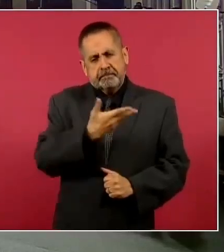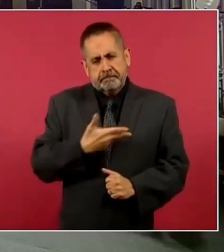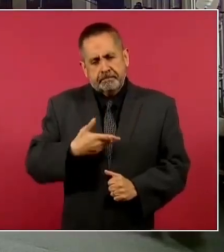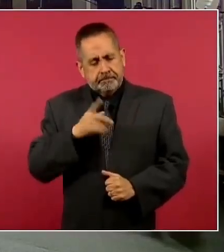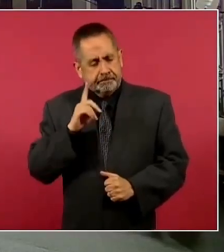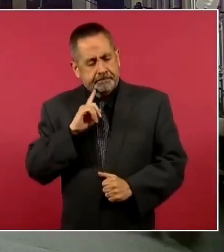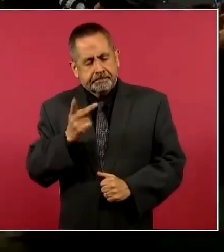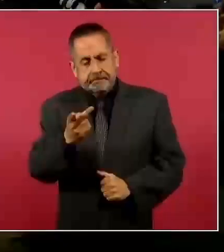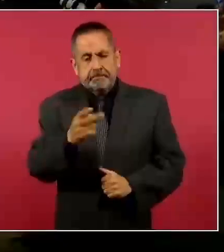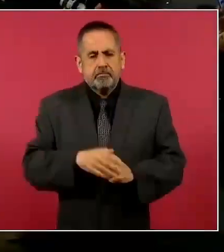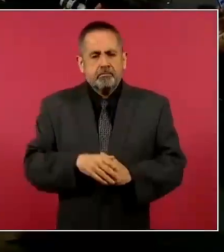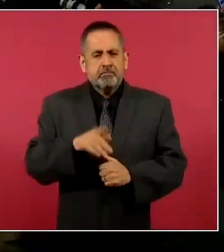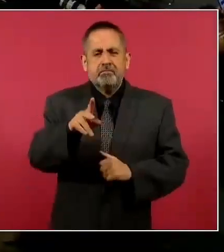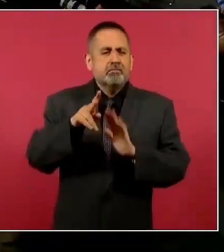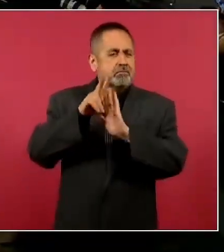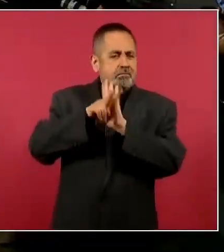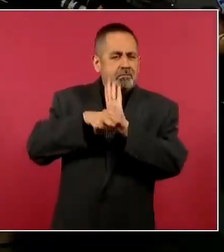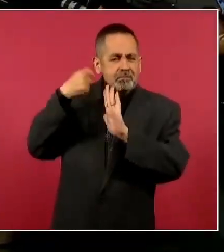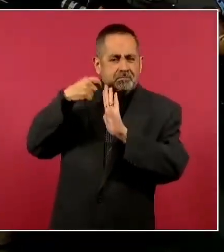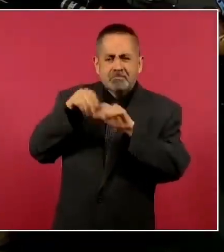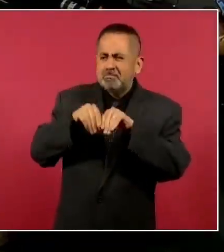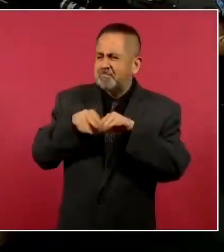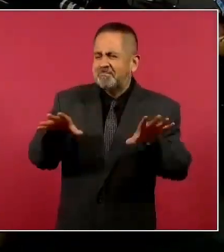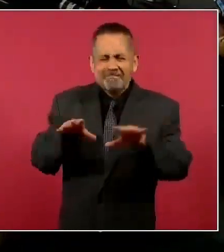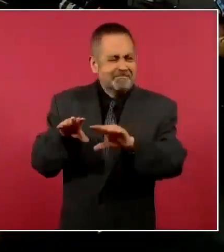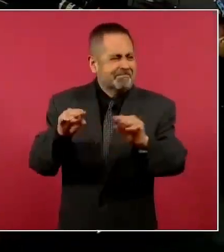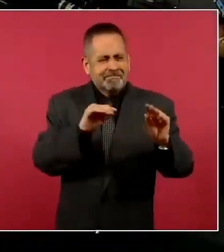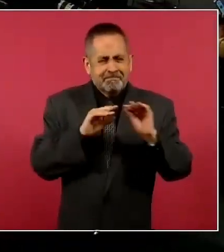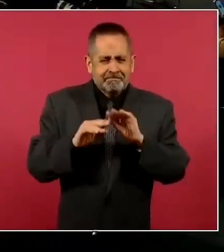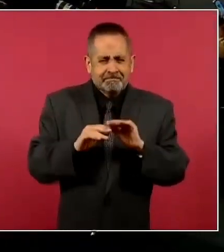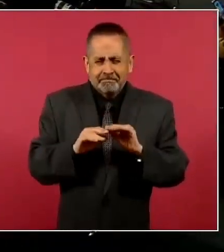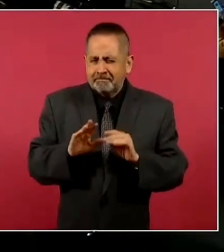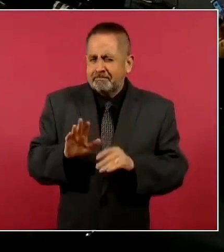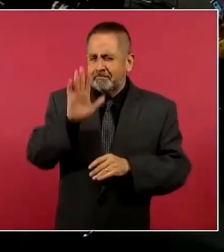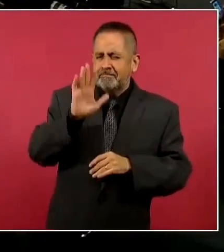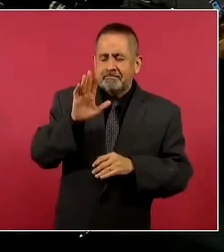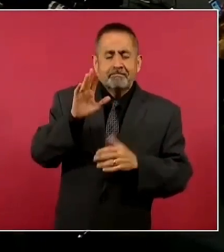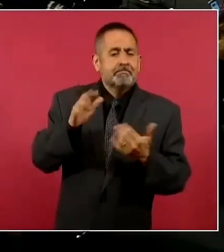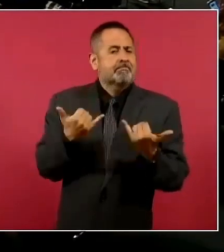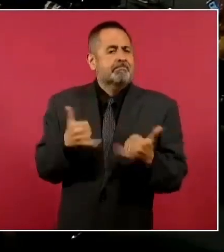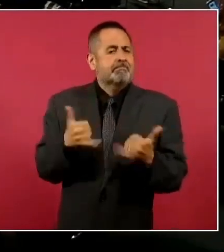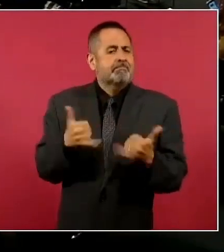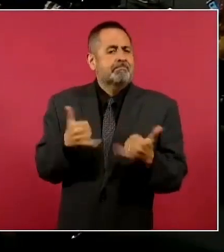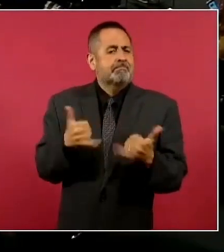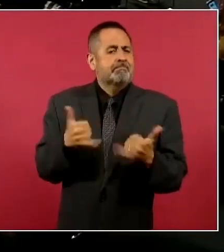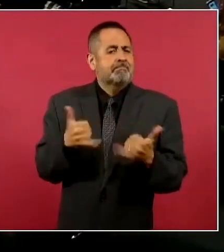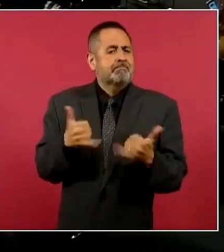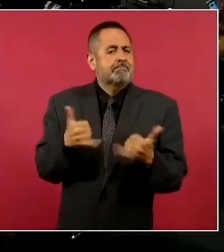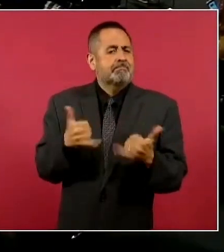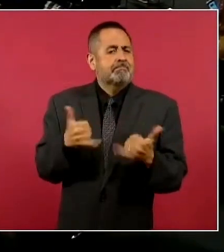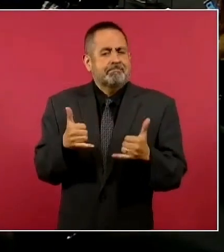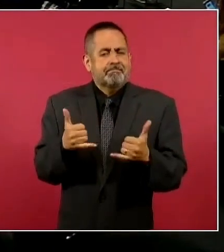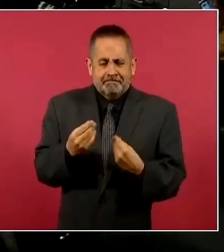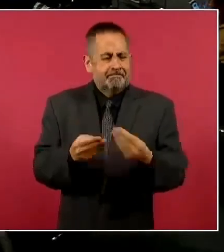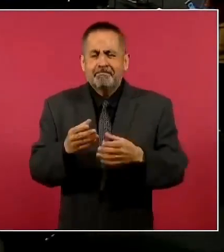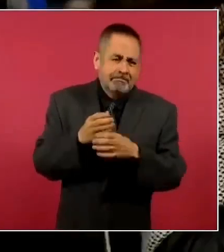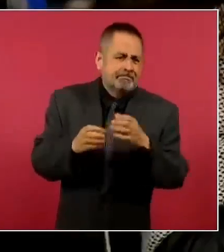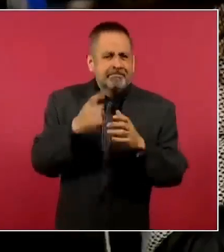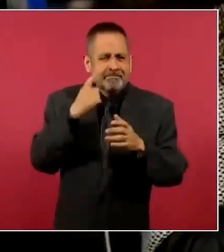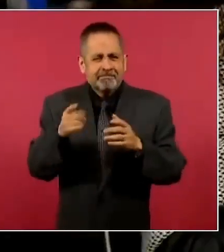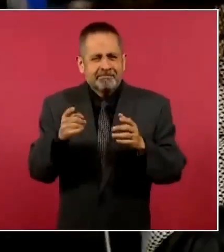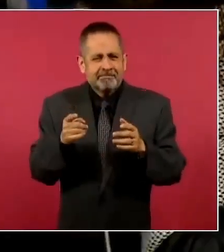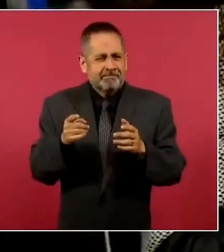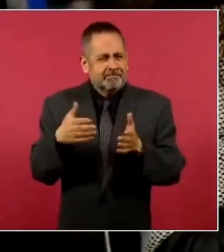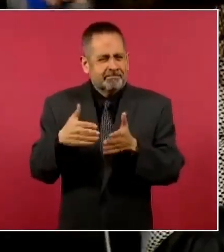Circuló en algunos videos en redes sociales sobre la presunta entrega de juguetes y electrodómicos de este